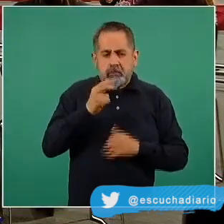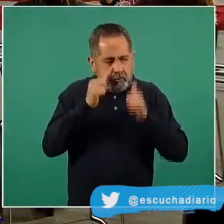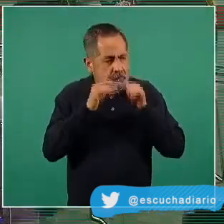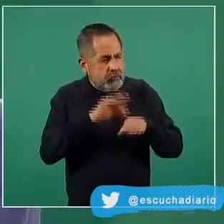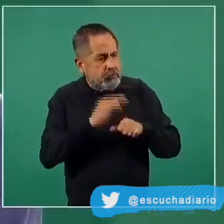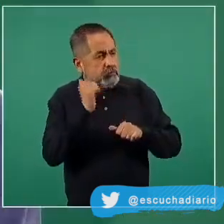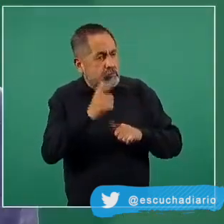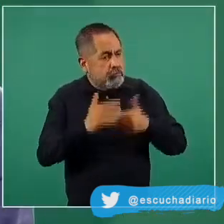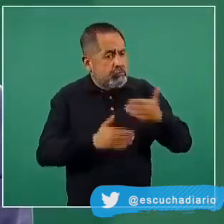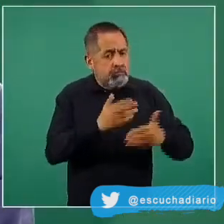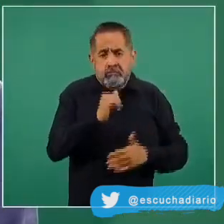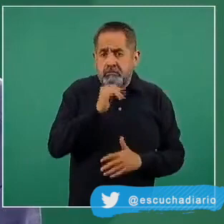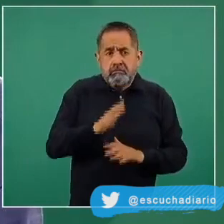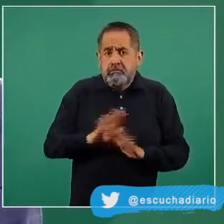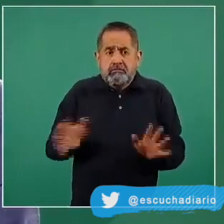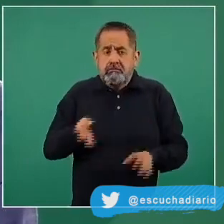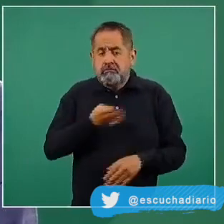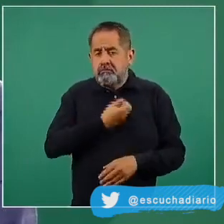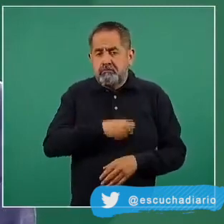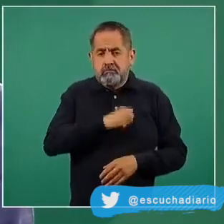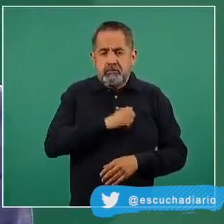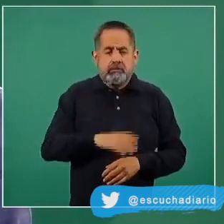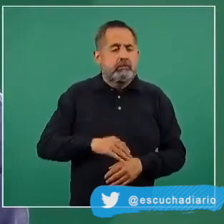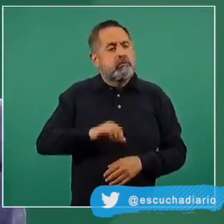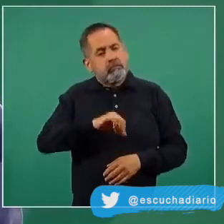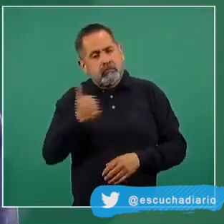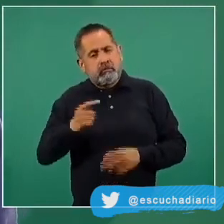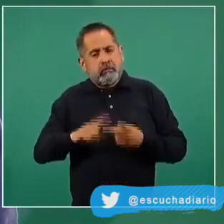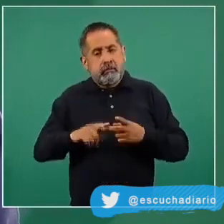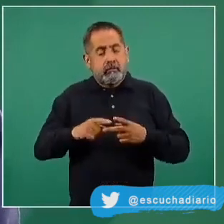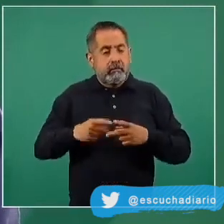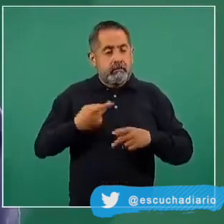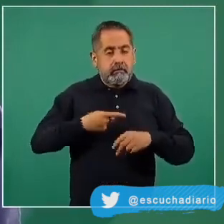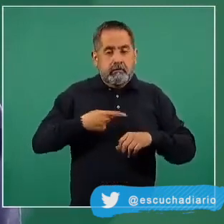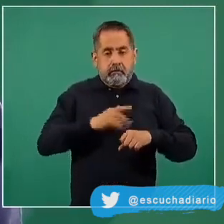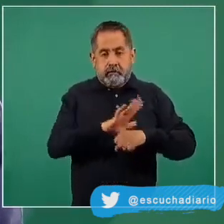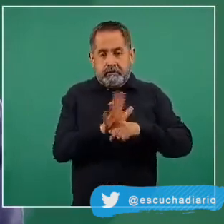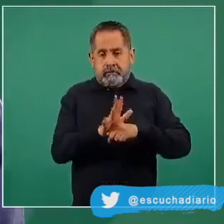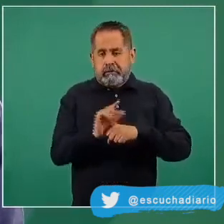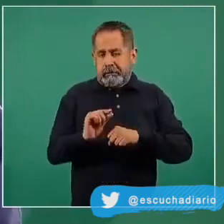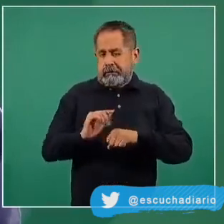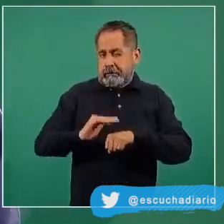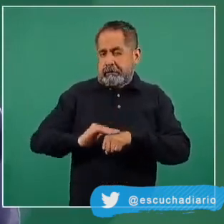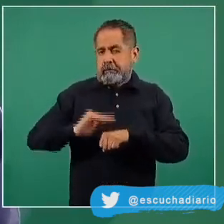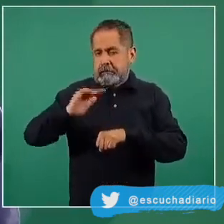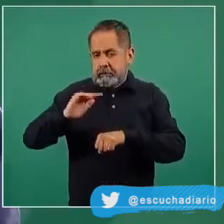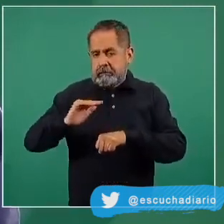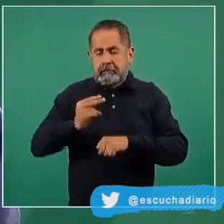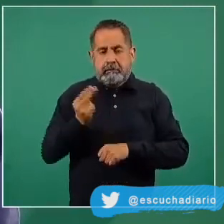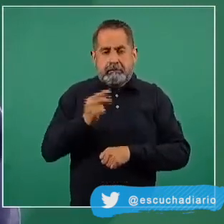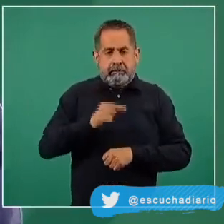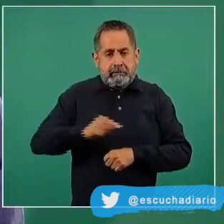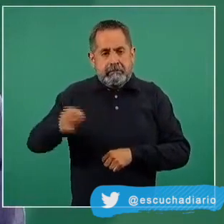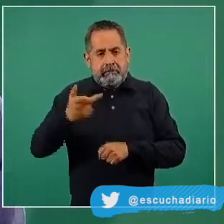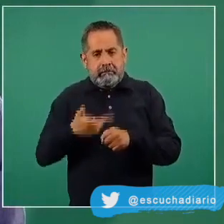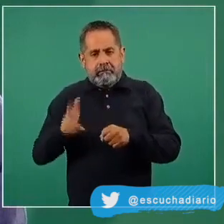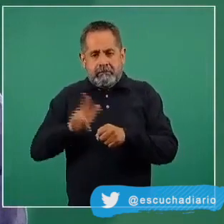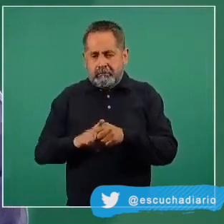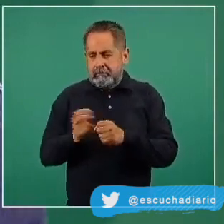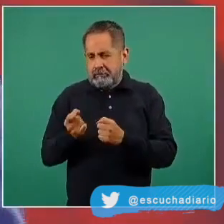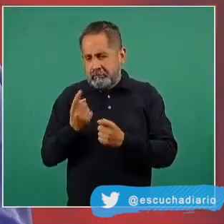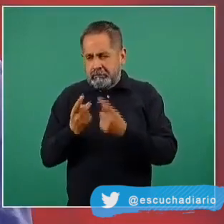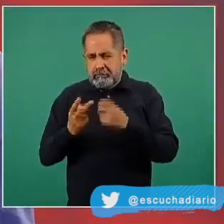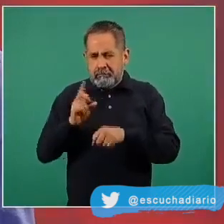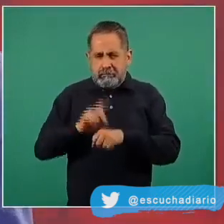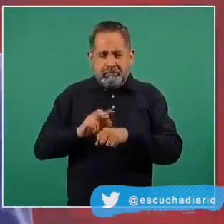alguno. Algunas otras personas tuvimos un COVID un poco más intenso, requerimos hospitalización por algunos días,